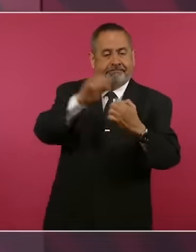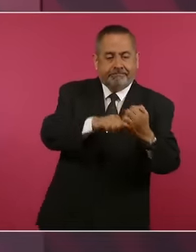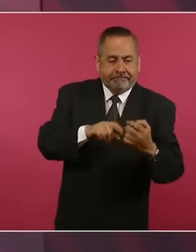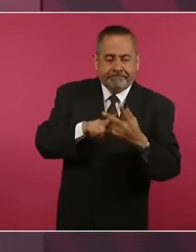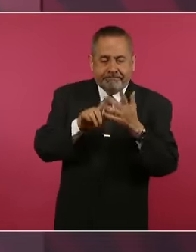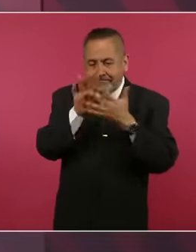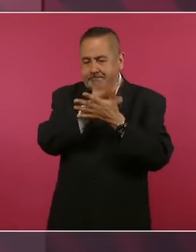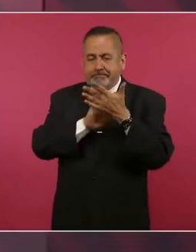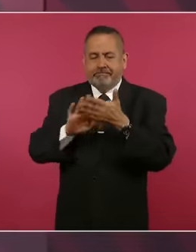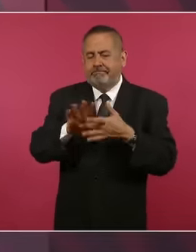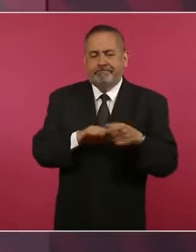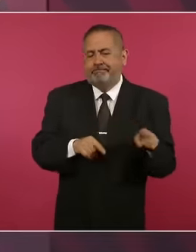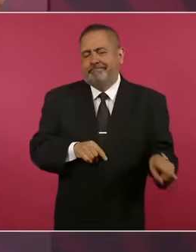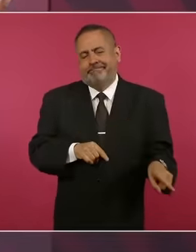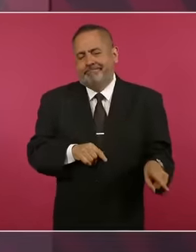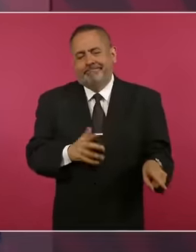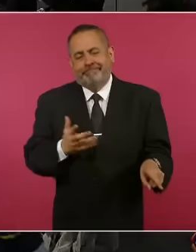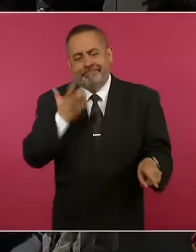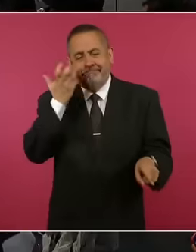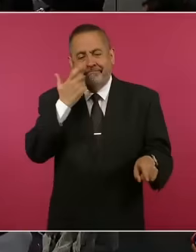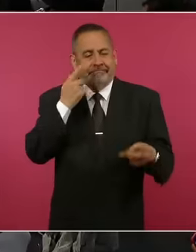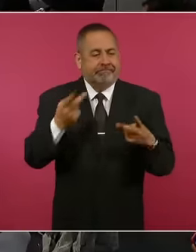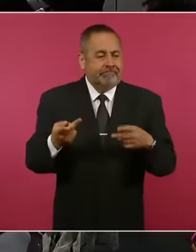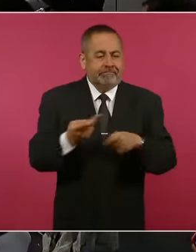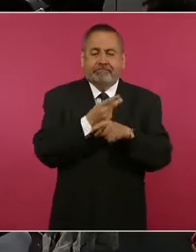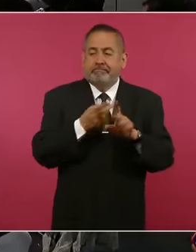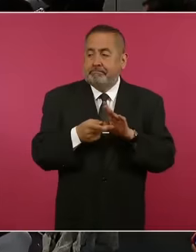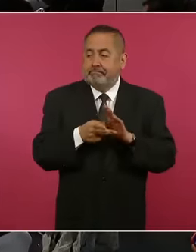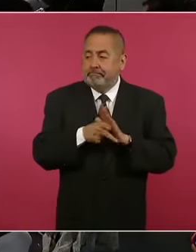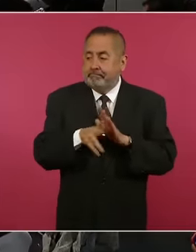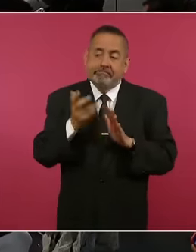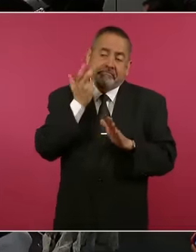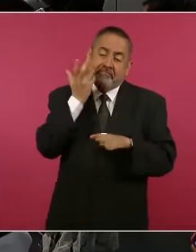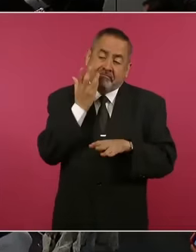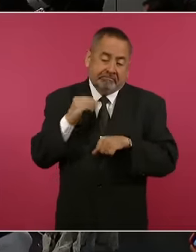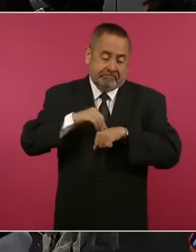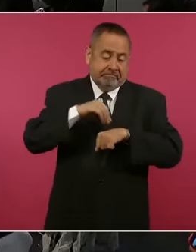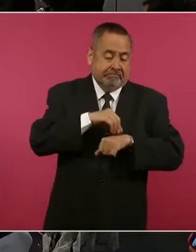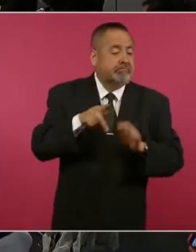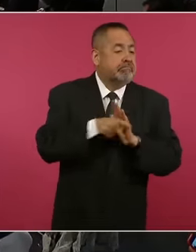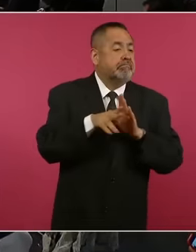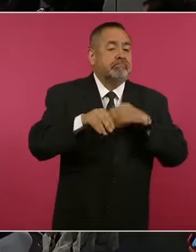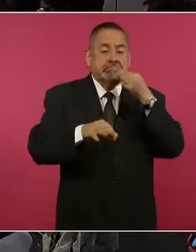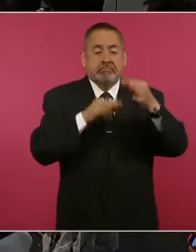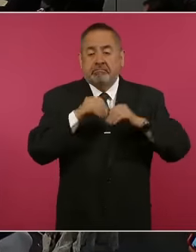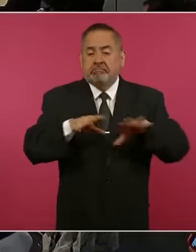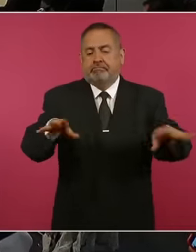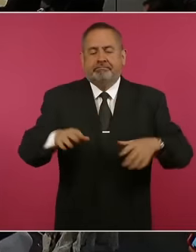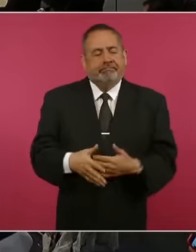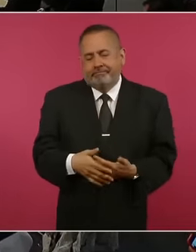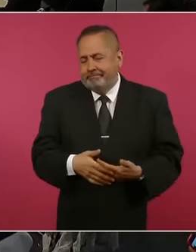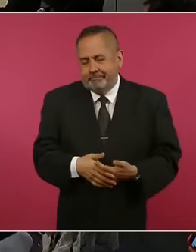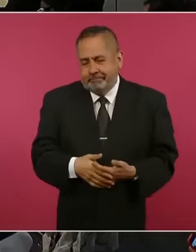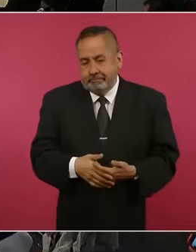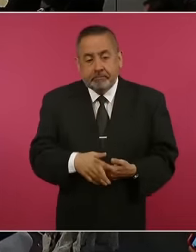lo que pasaba con todos estos medios. Ahora no,